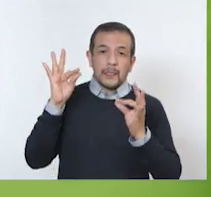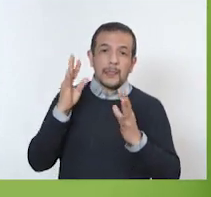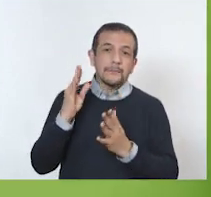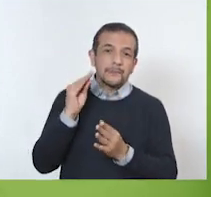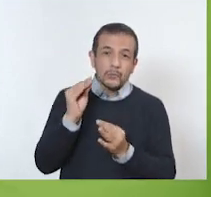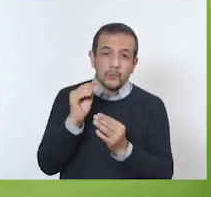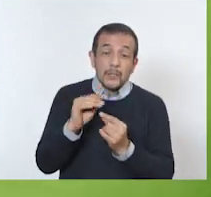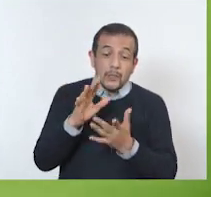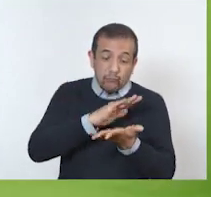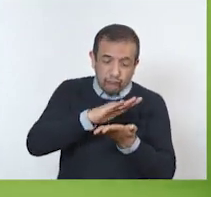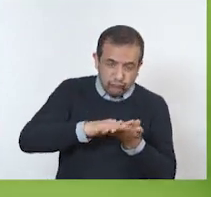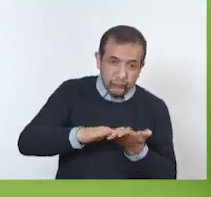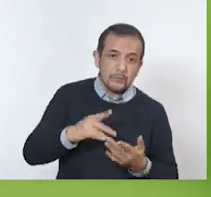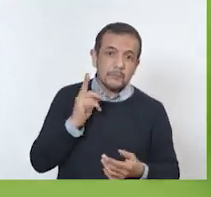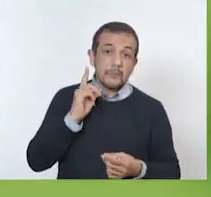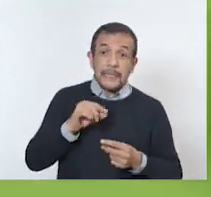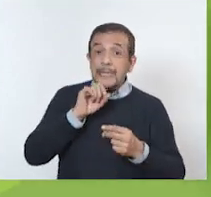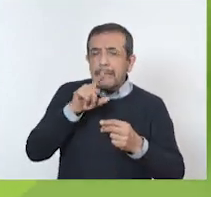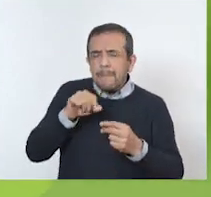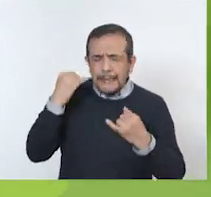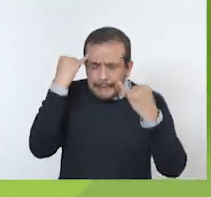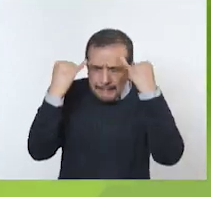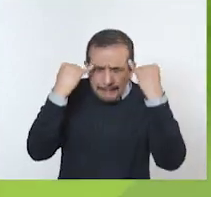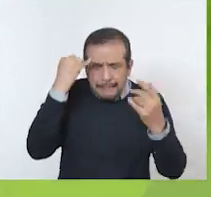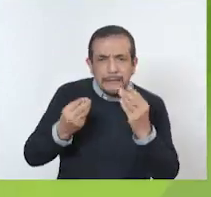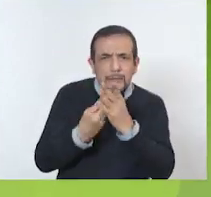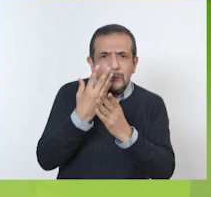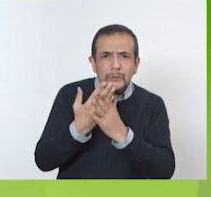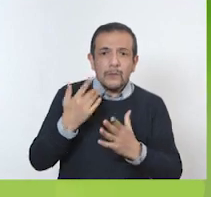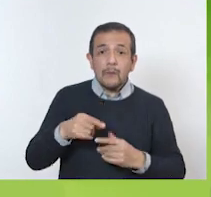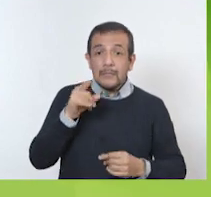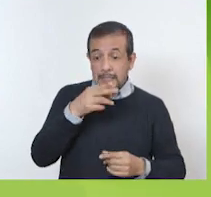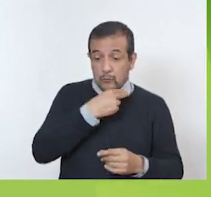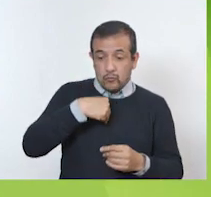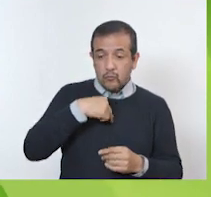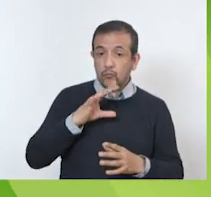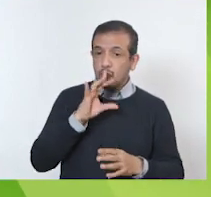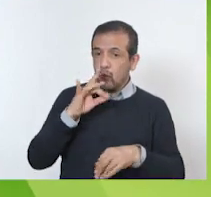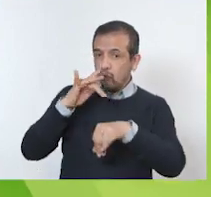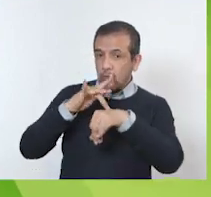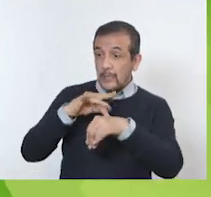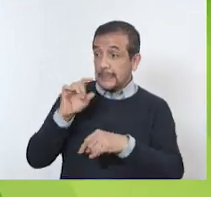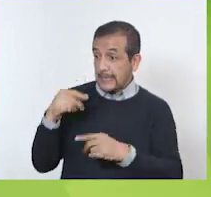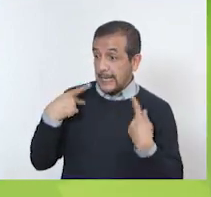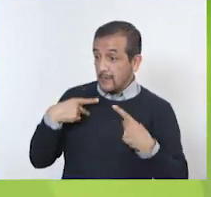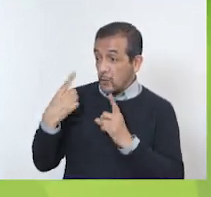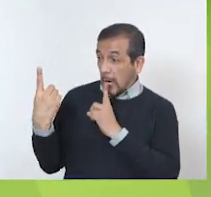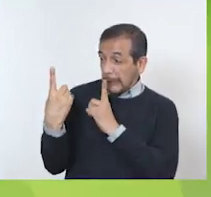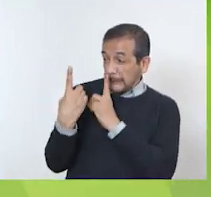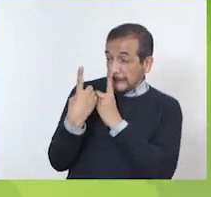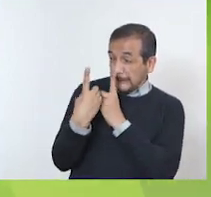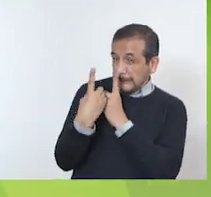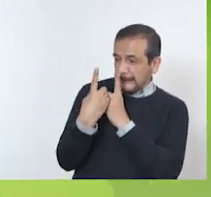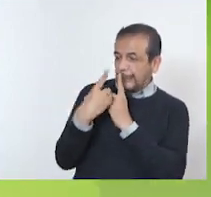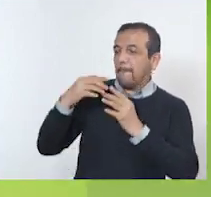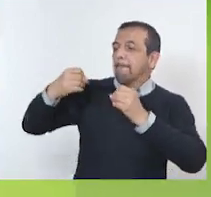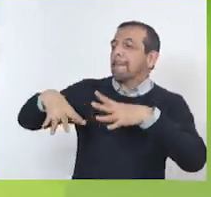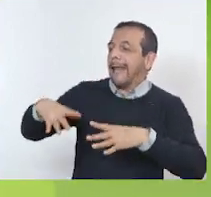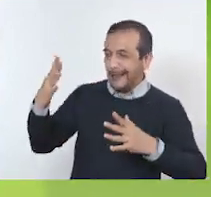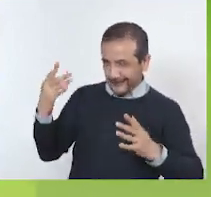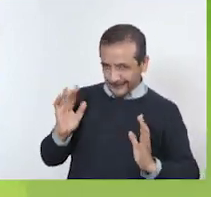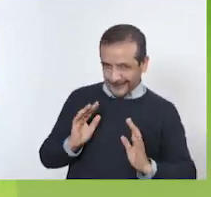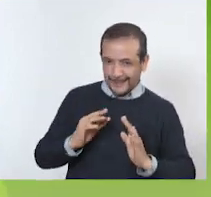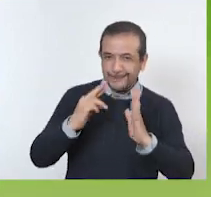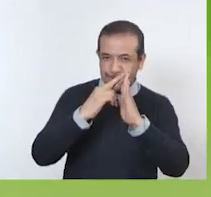húmeda. Y podemos inventar nuevos juegos donde no tengamos que tocarnos. Y el que se acerque mucho a ti, pierde.